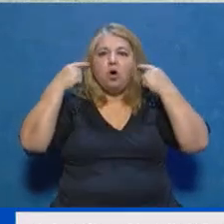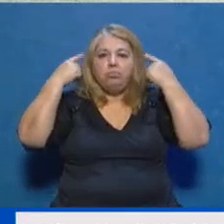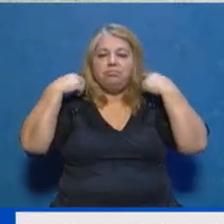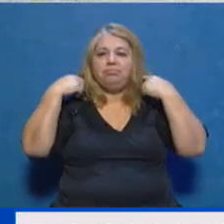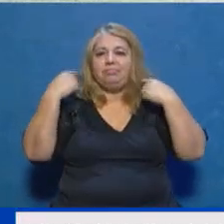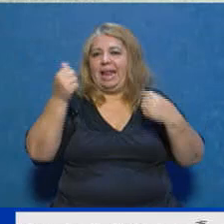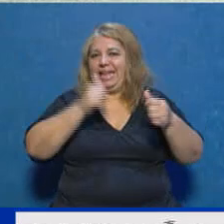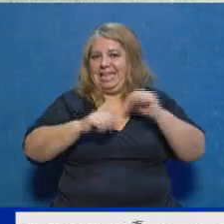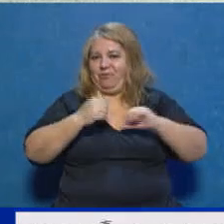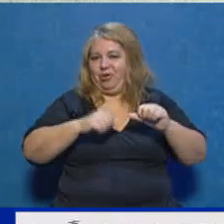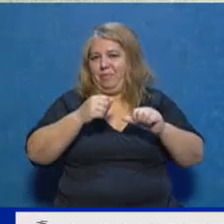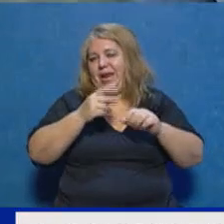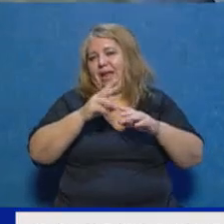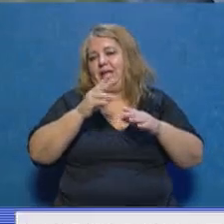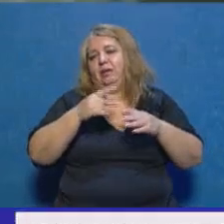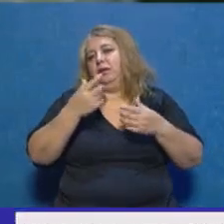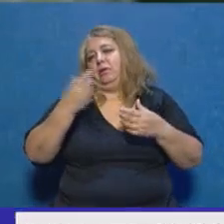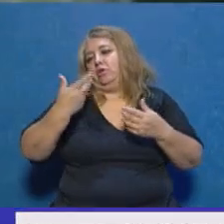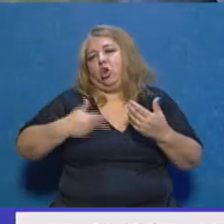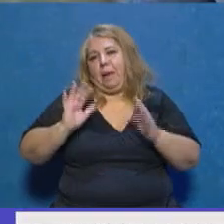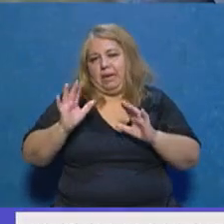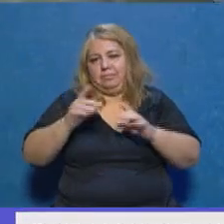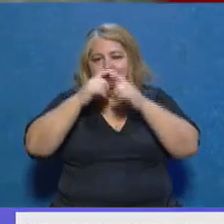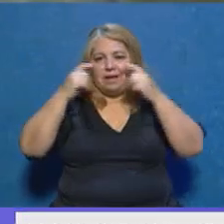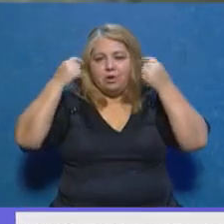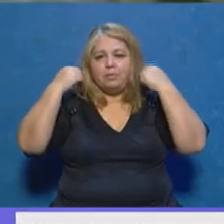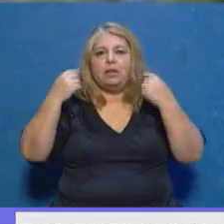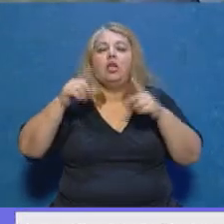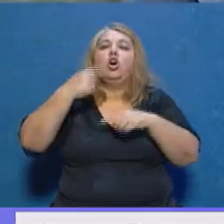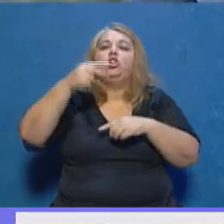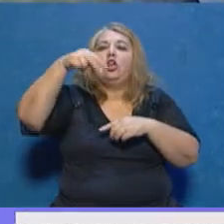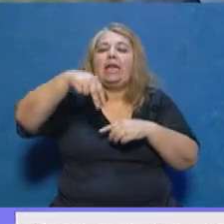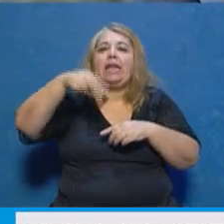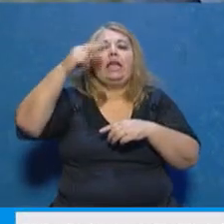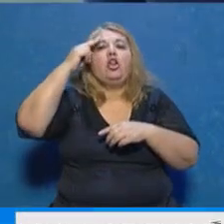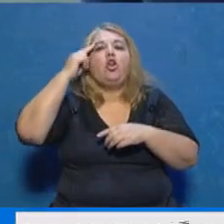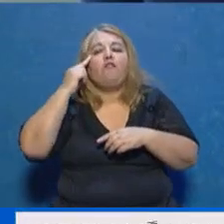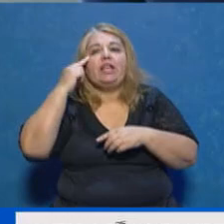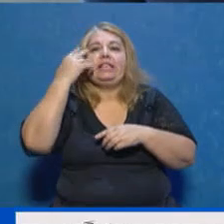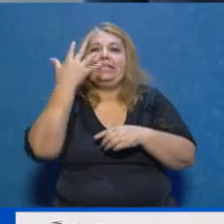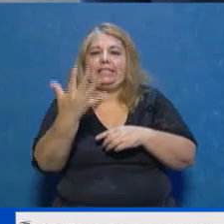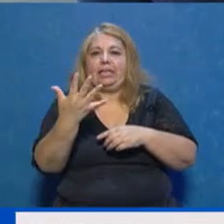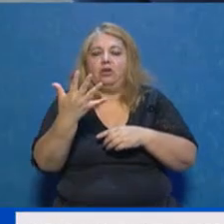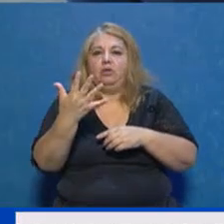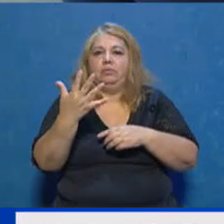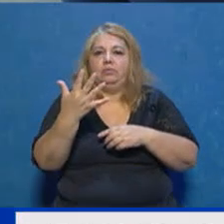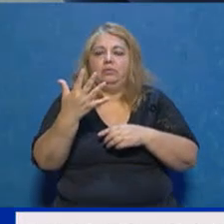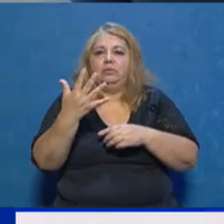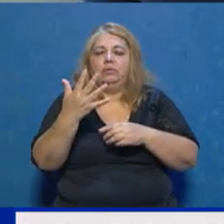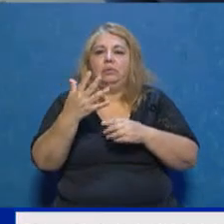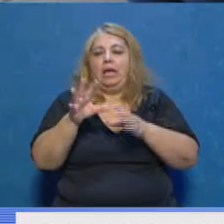barbijo estándar y el otro es el barbijo N95, que es el que filtra el